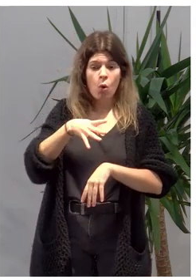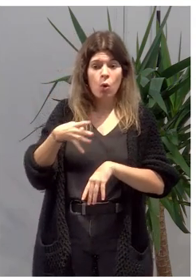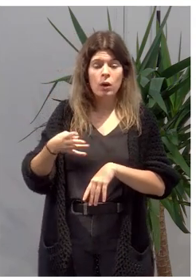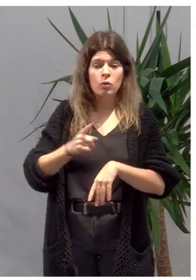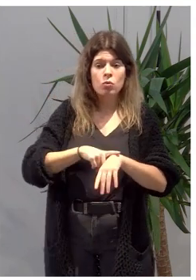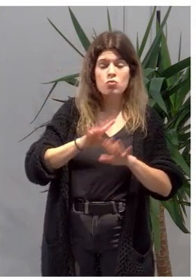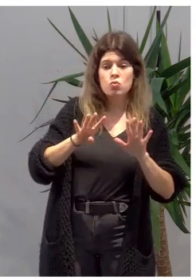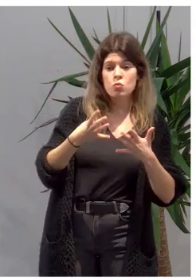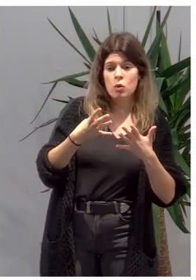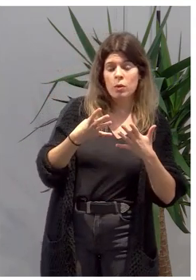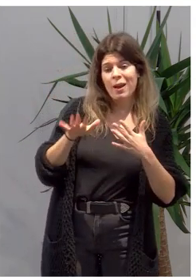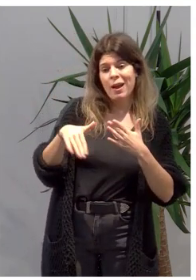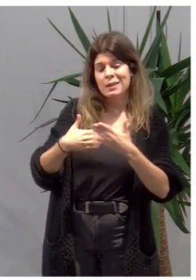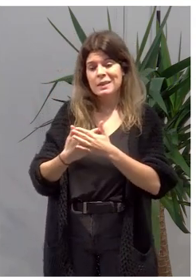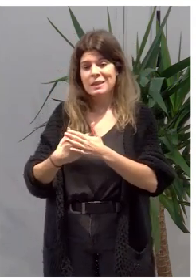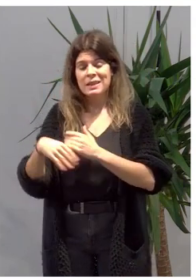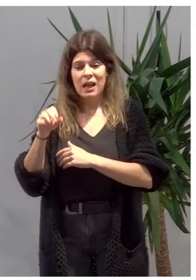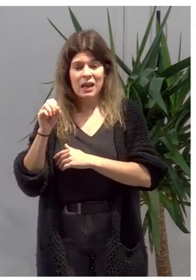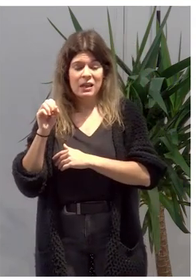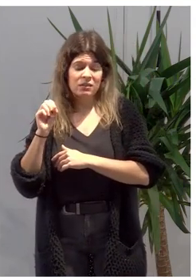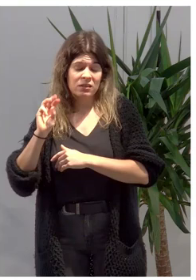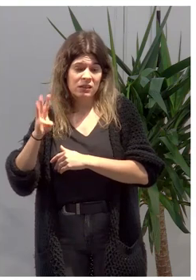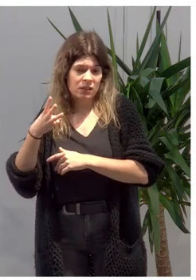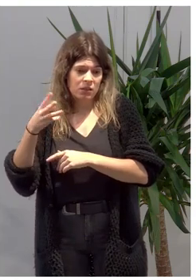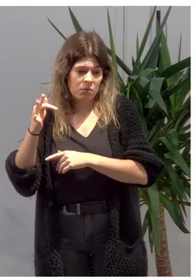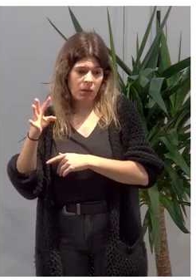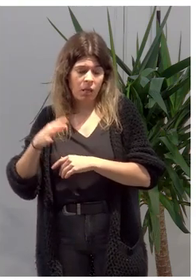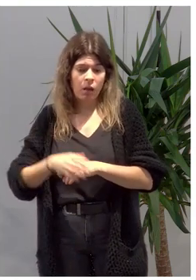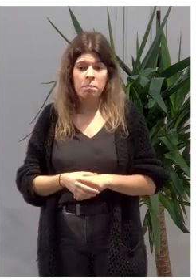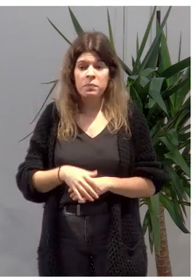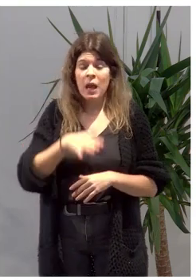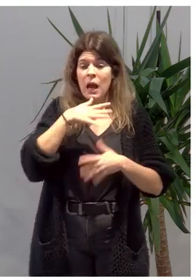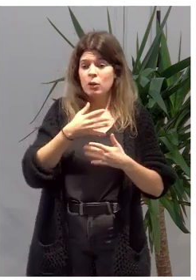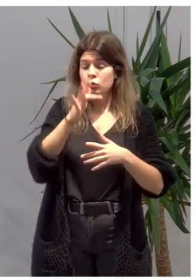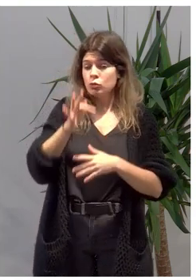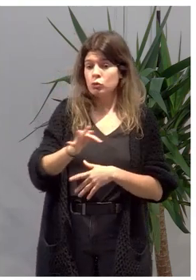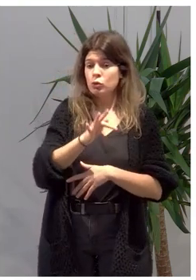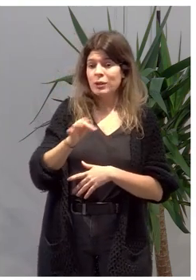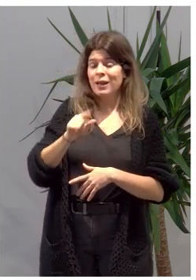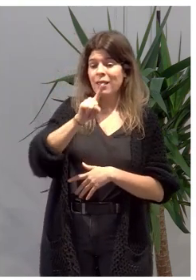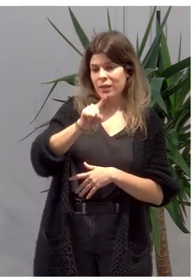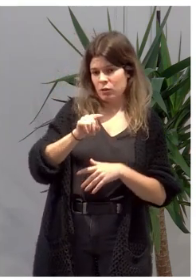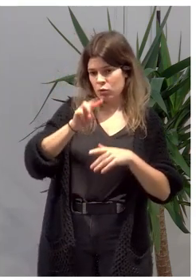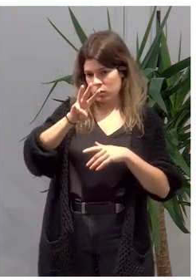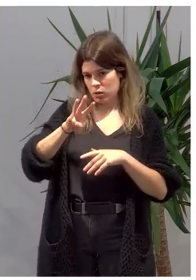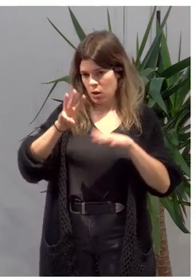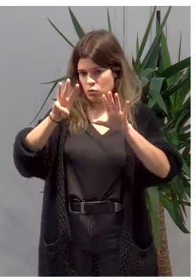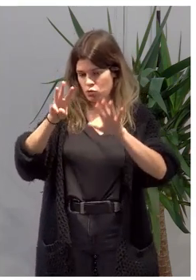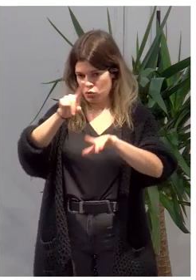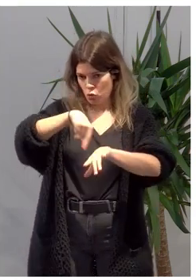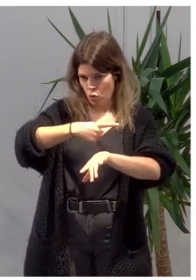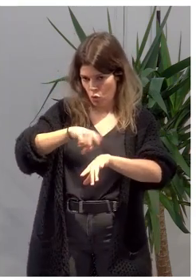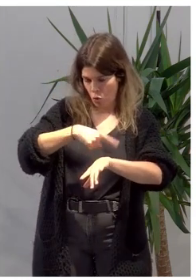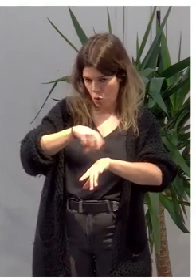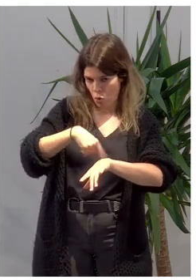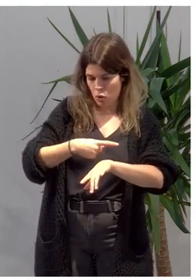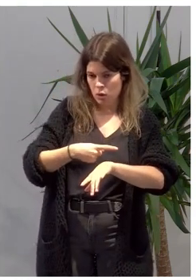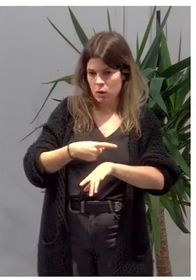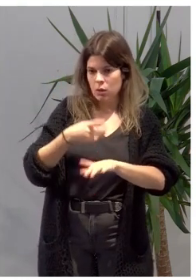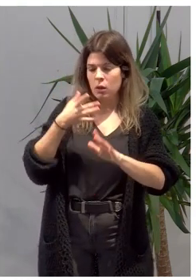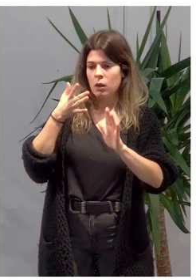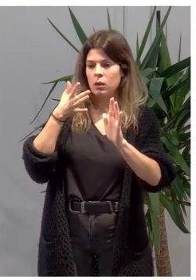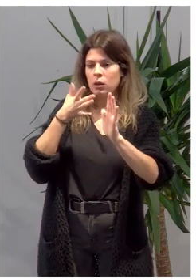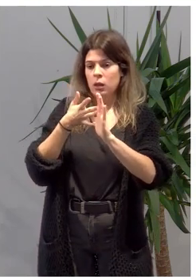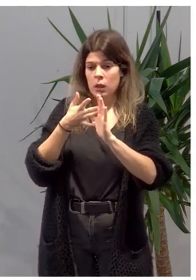a 15.30 y habrá un total de 138 horas. Se cerrará lo